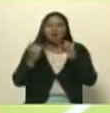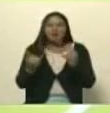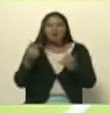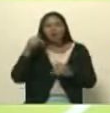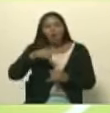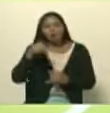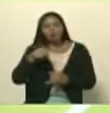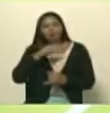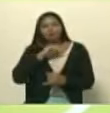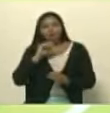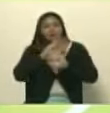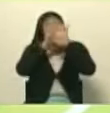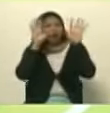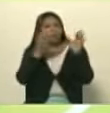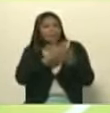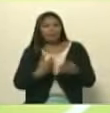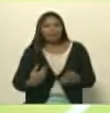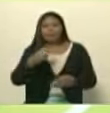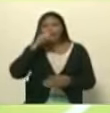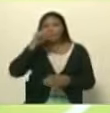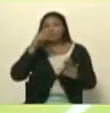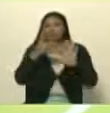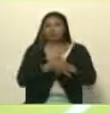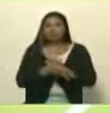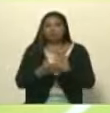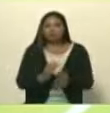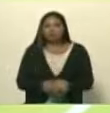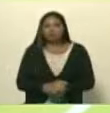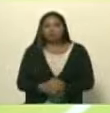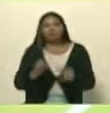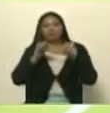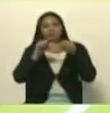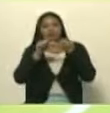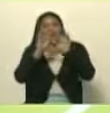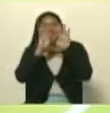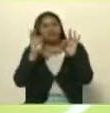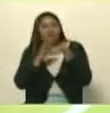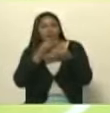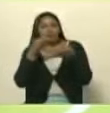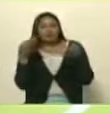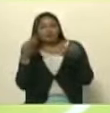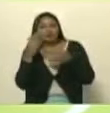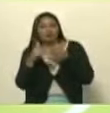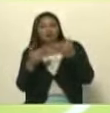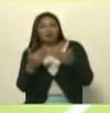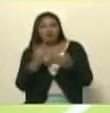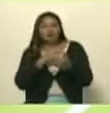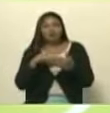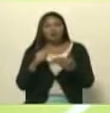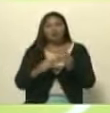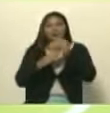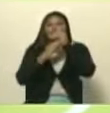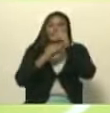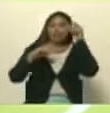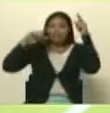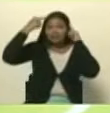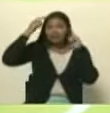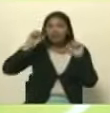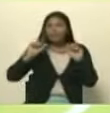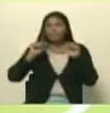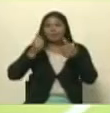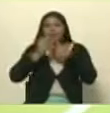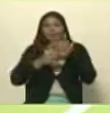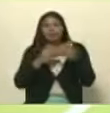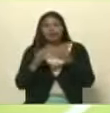que hoy, por supuesto, el presidente Nicolás Maduro Moros continúa de manera magistral. El comandante Chávez fue pionero en el